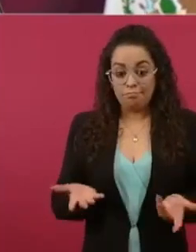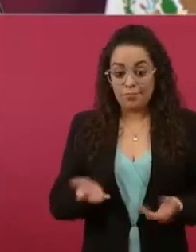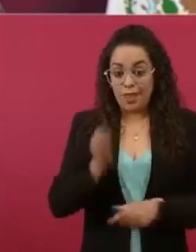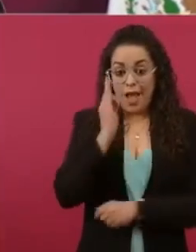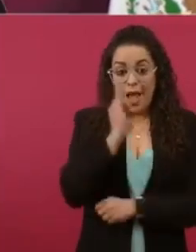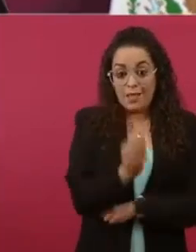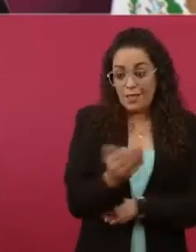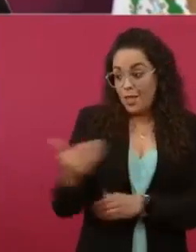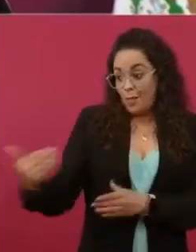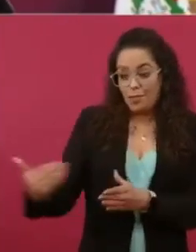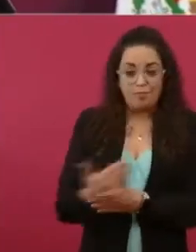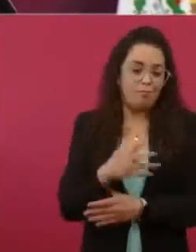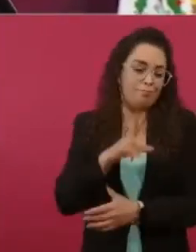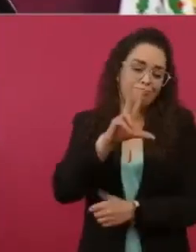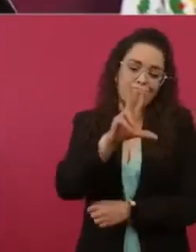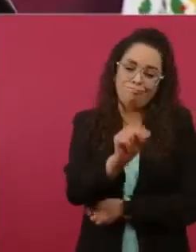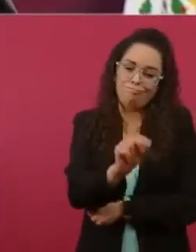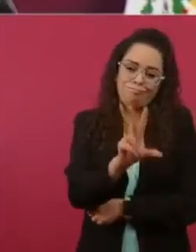O sea,